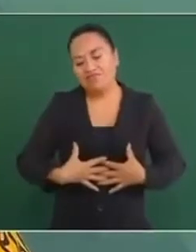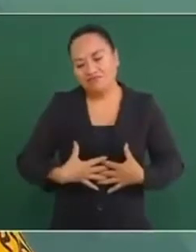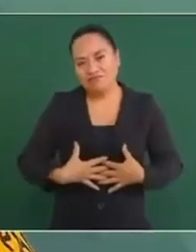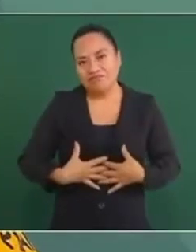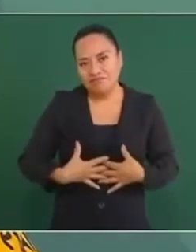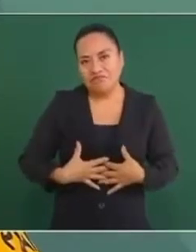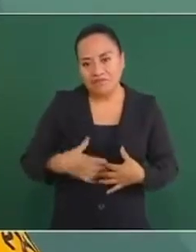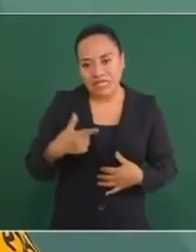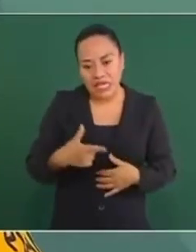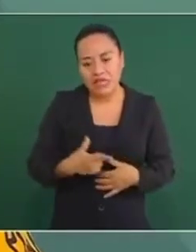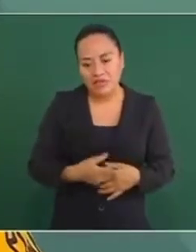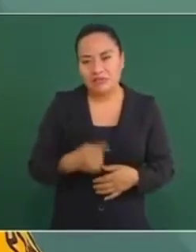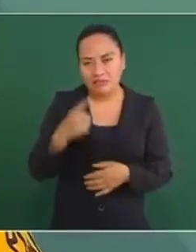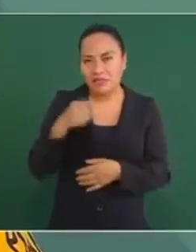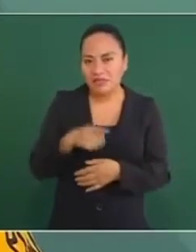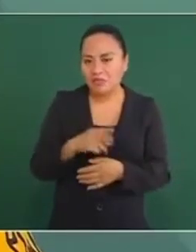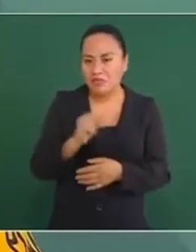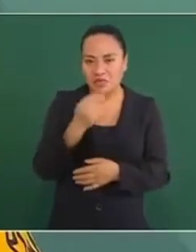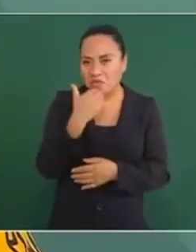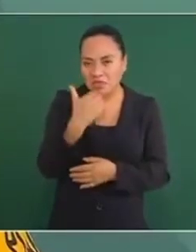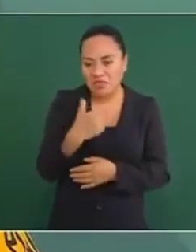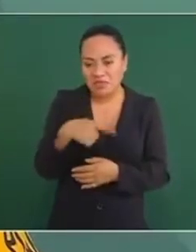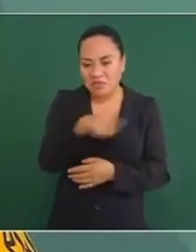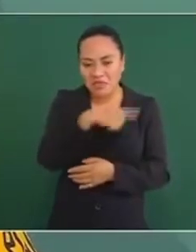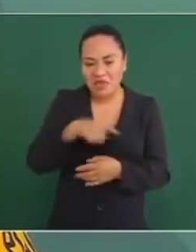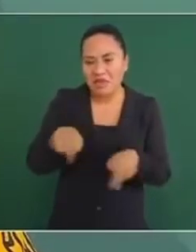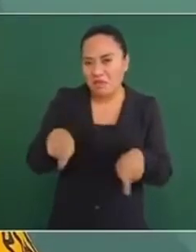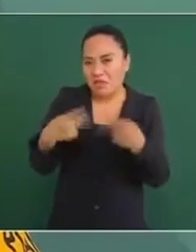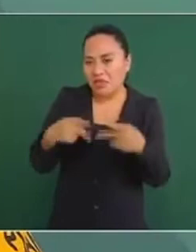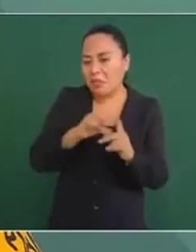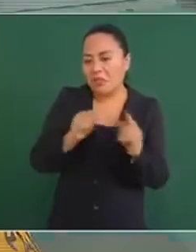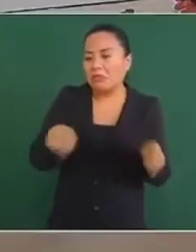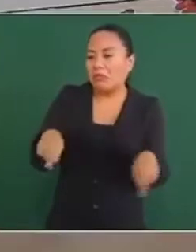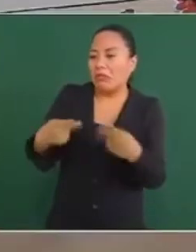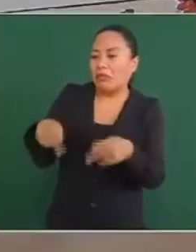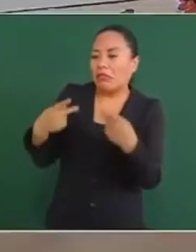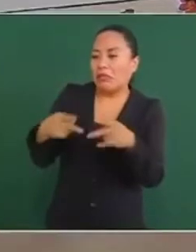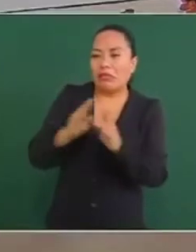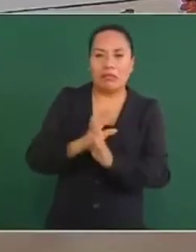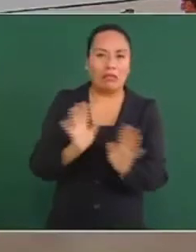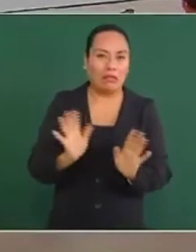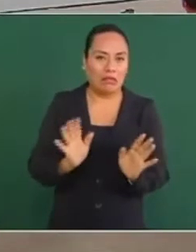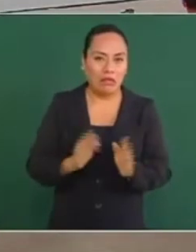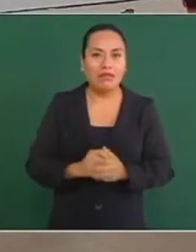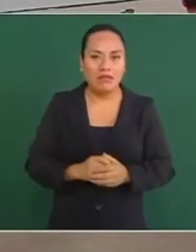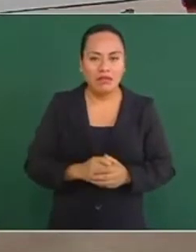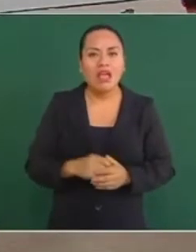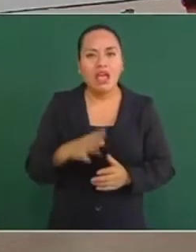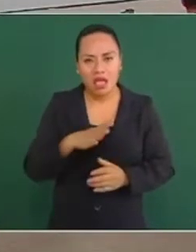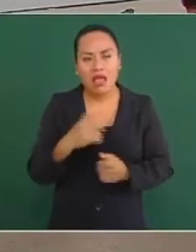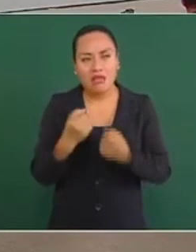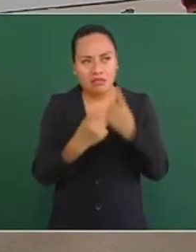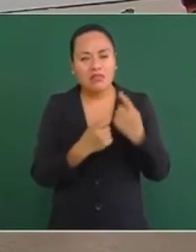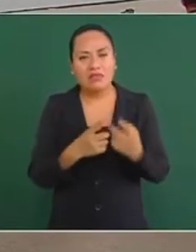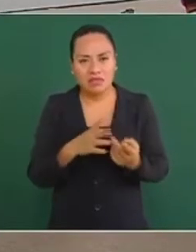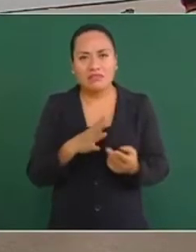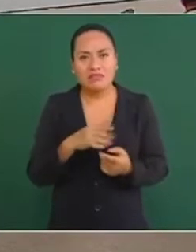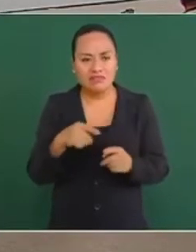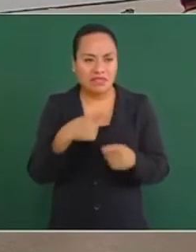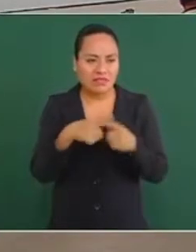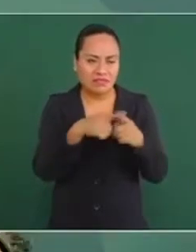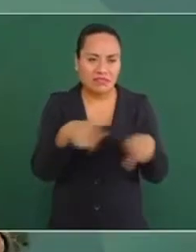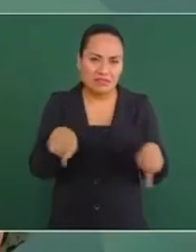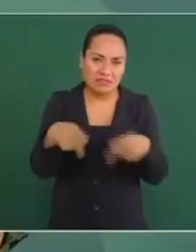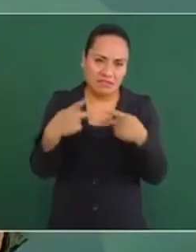impacto de una arma de fuego. Entonces, sí existen, pero no de